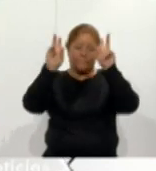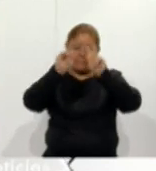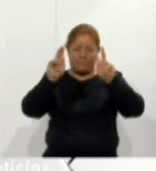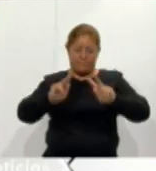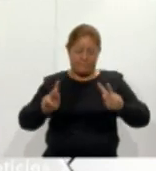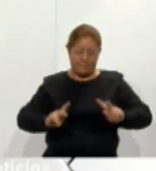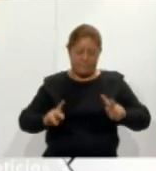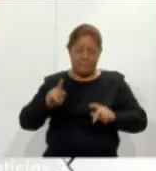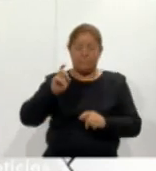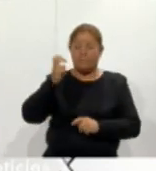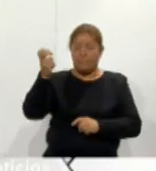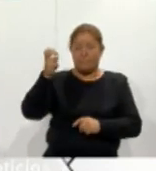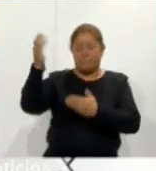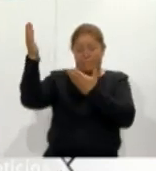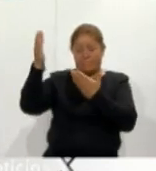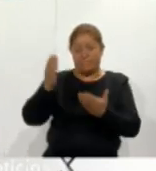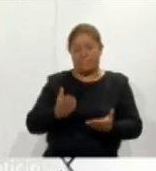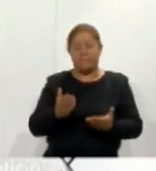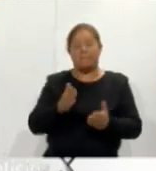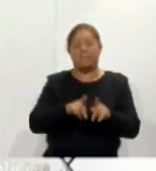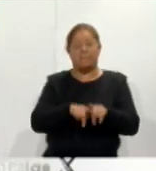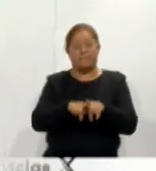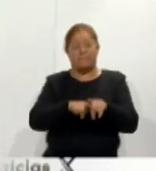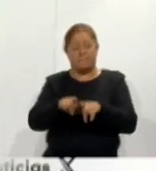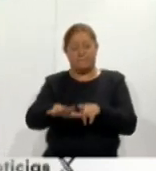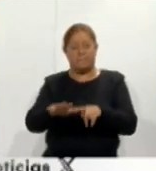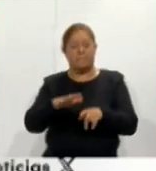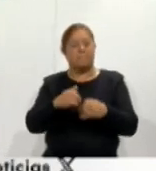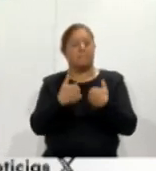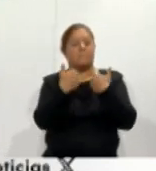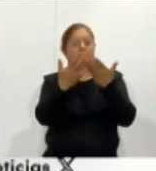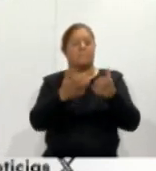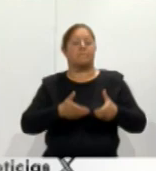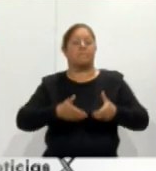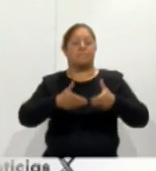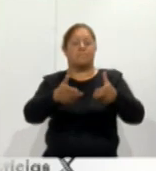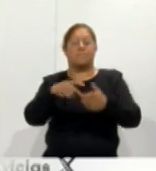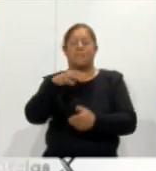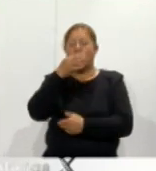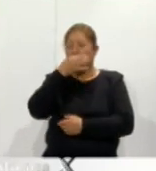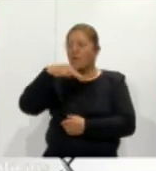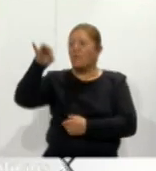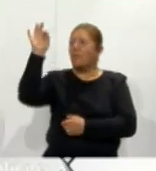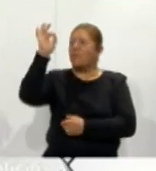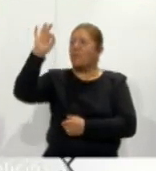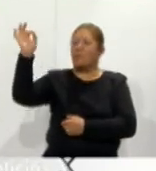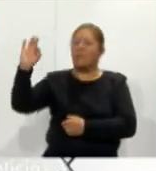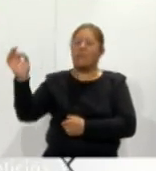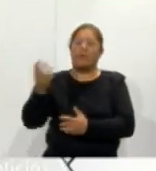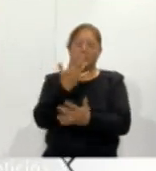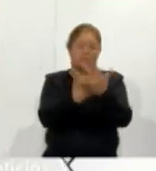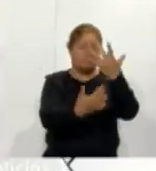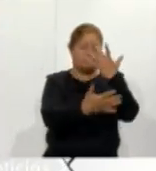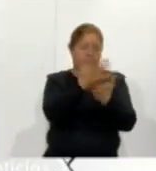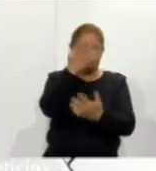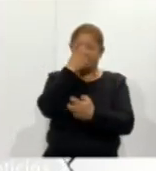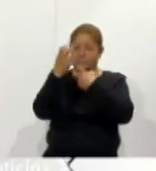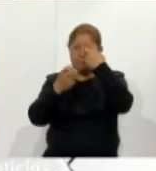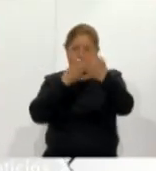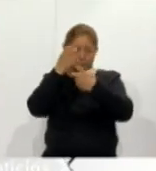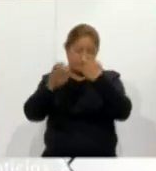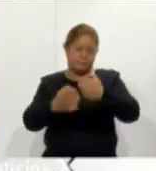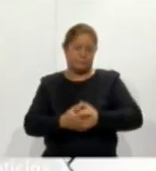hermanas vuelven a salir a las calles, los pañuelos, las manos, los gritos se alzan en el sur.